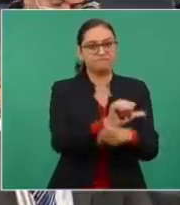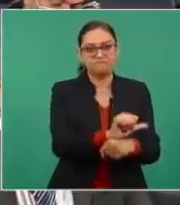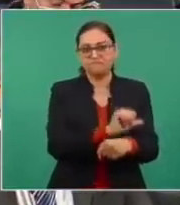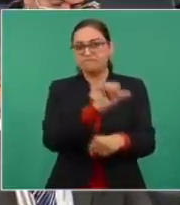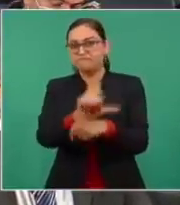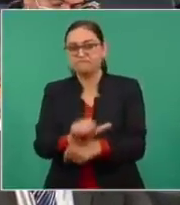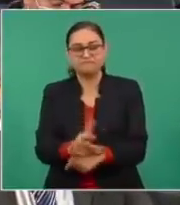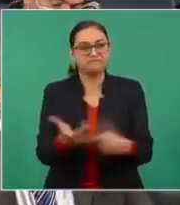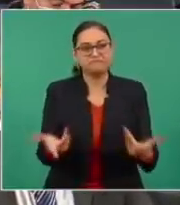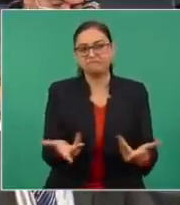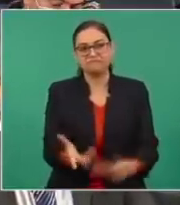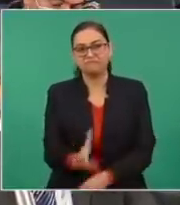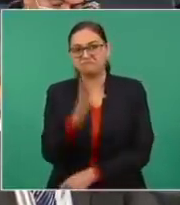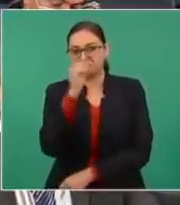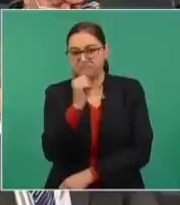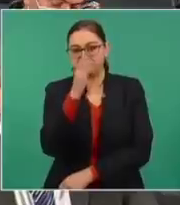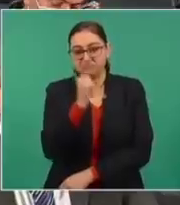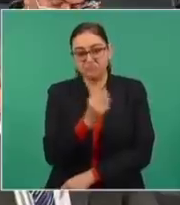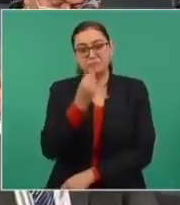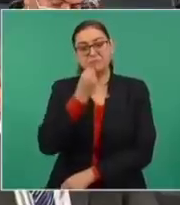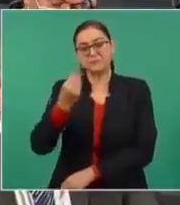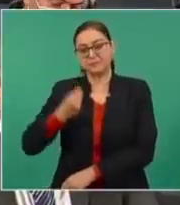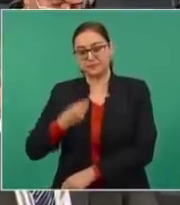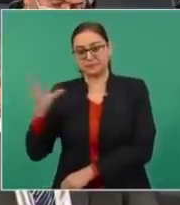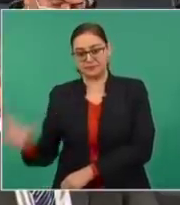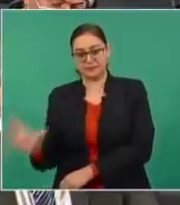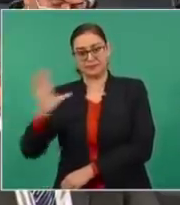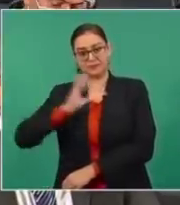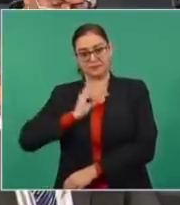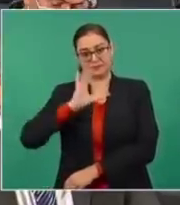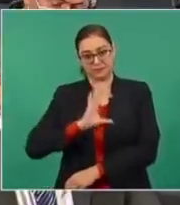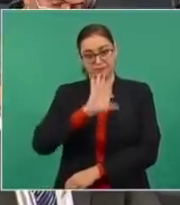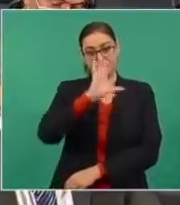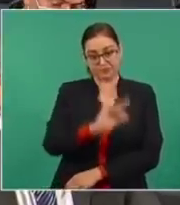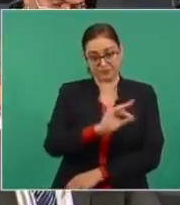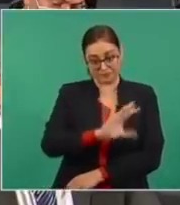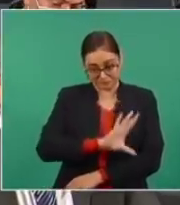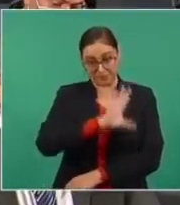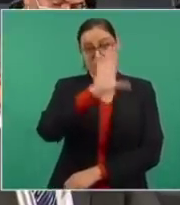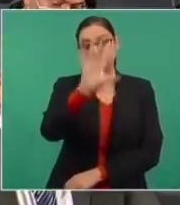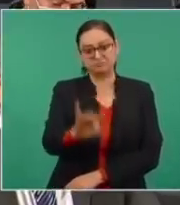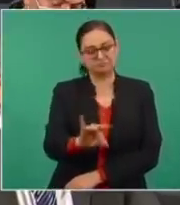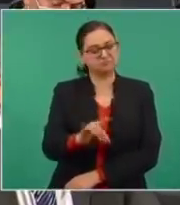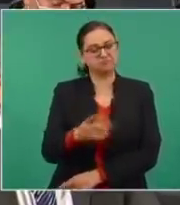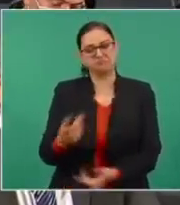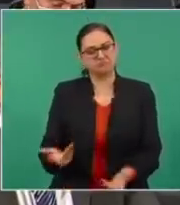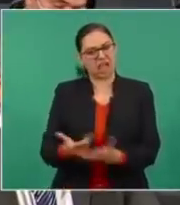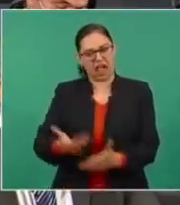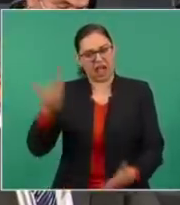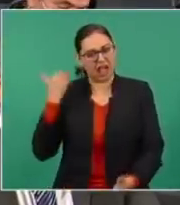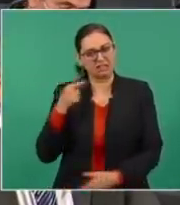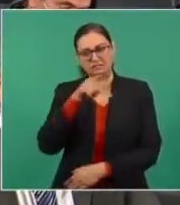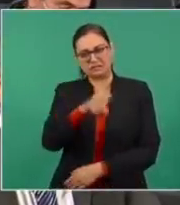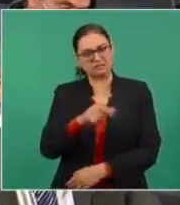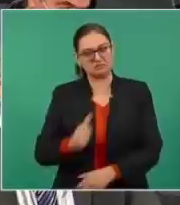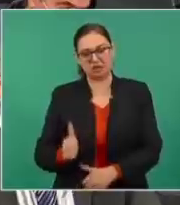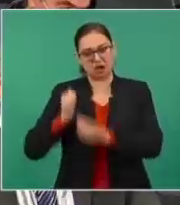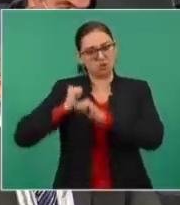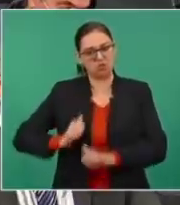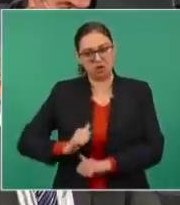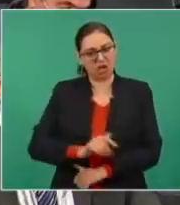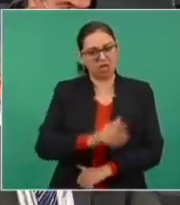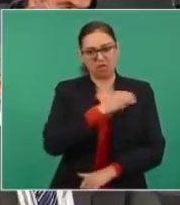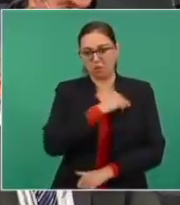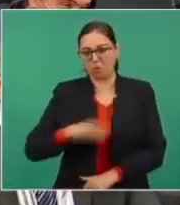conferencia mañanera, le manifestamos nuestro profundo rechazo a los acuerdos tomados por nuestras autoridades